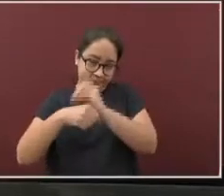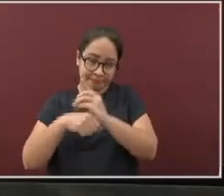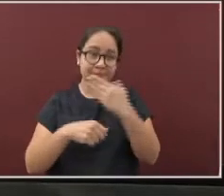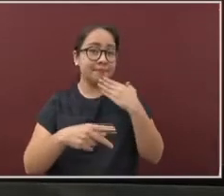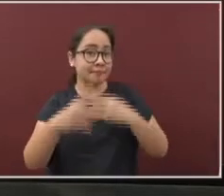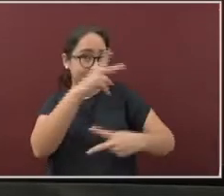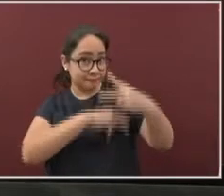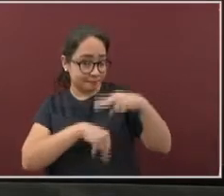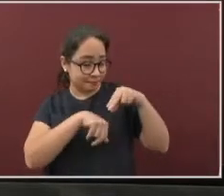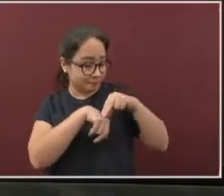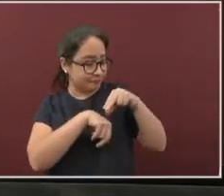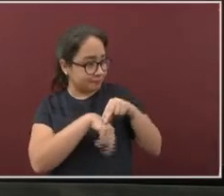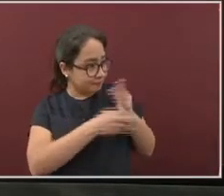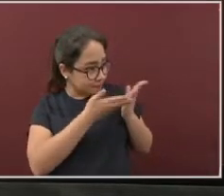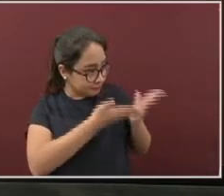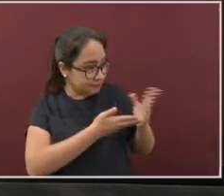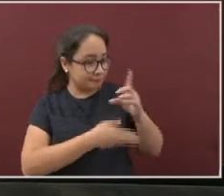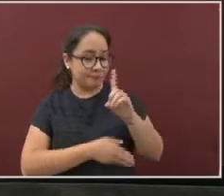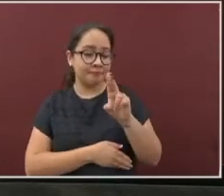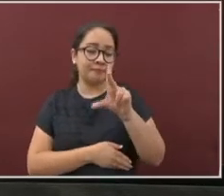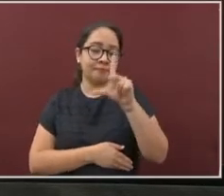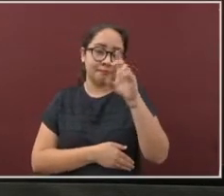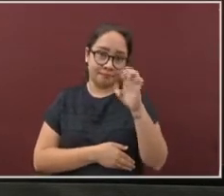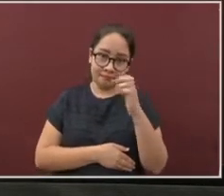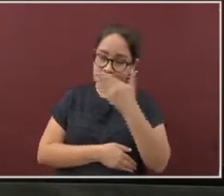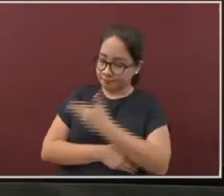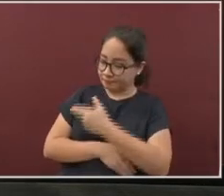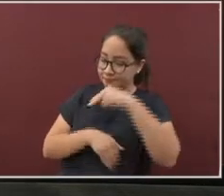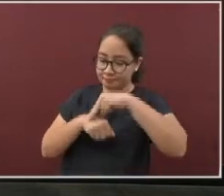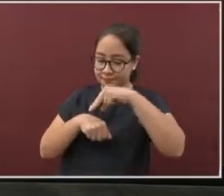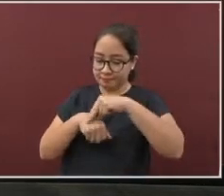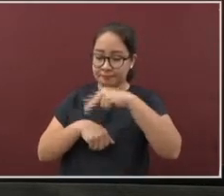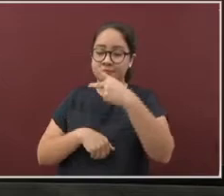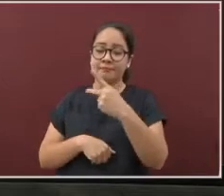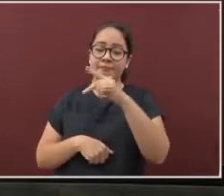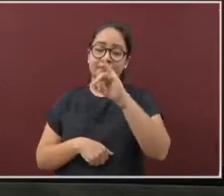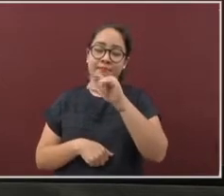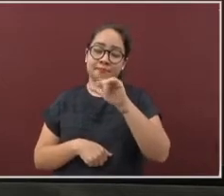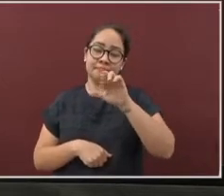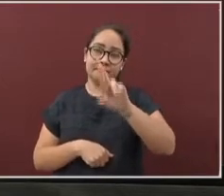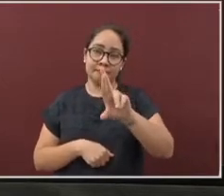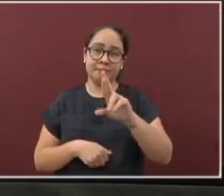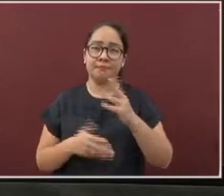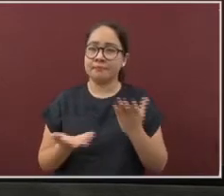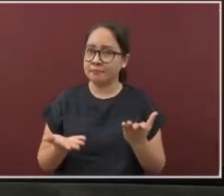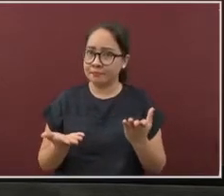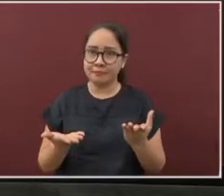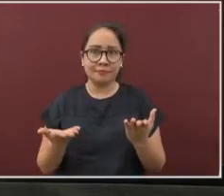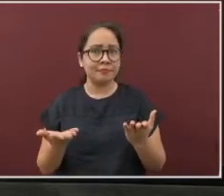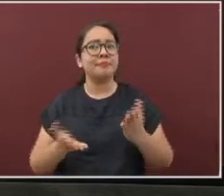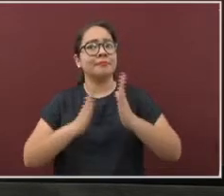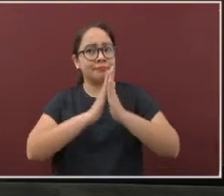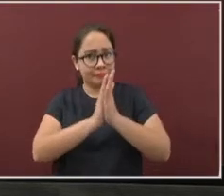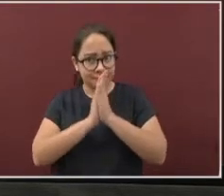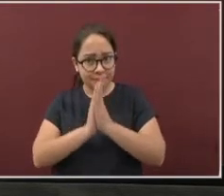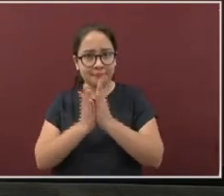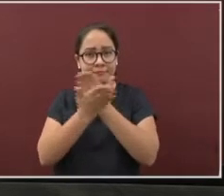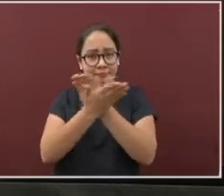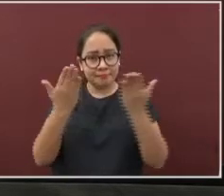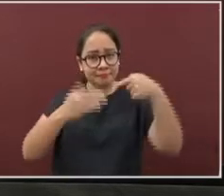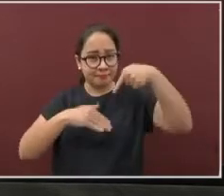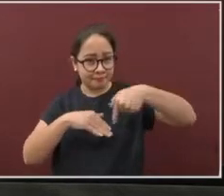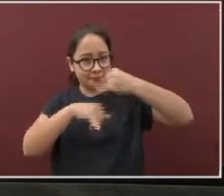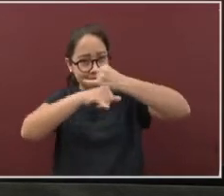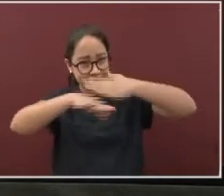las doctoras Dulce María Espejo Guevara y Pilar González Arroyo. Pero además les pedimos que nos ayuden a